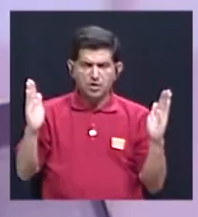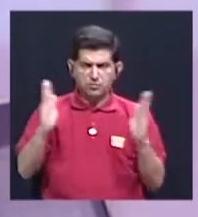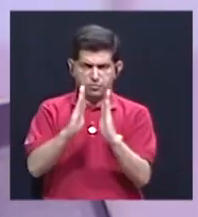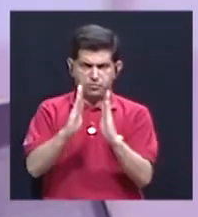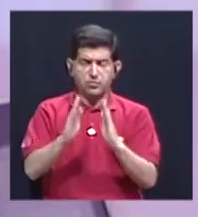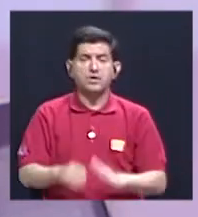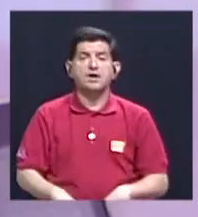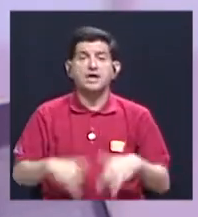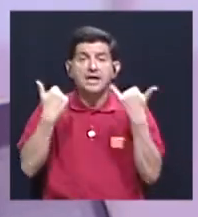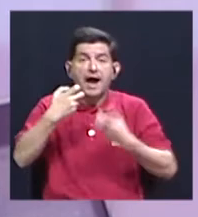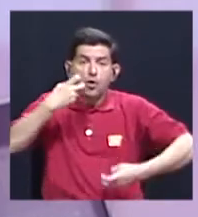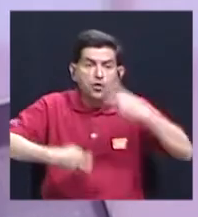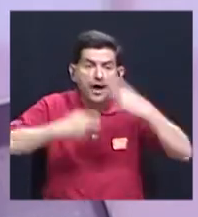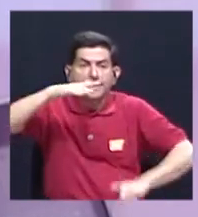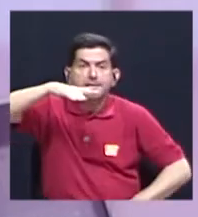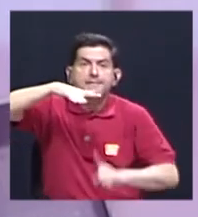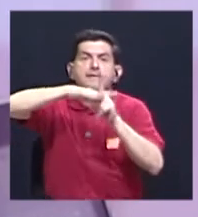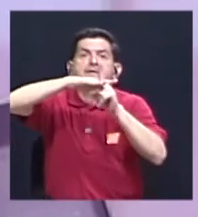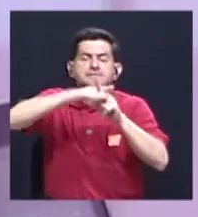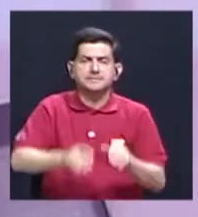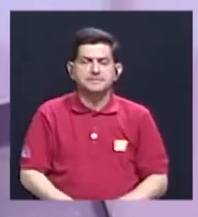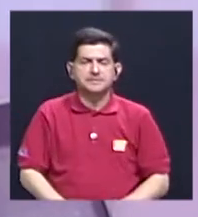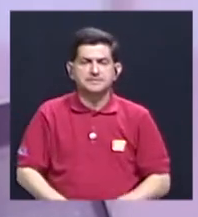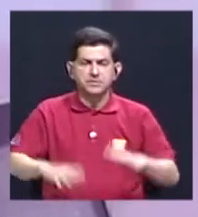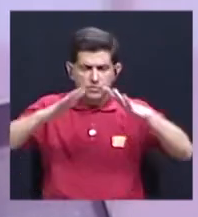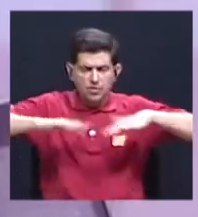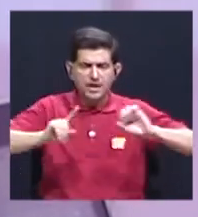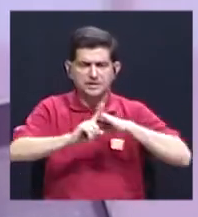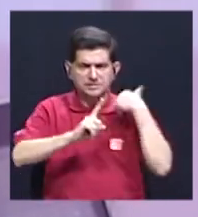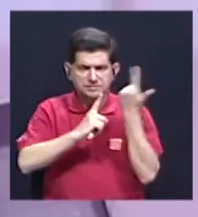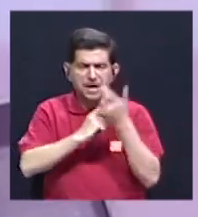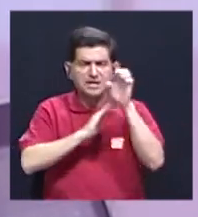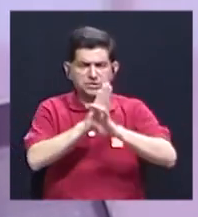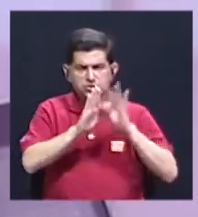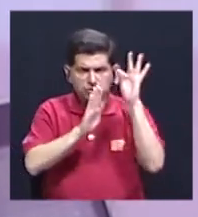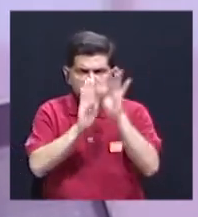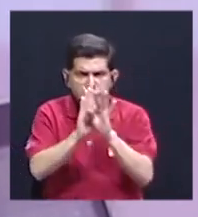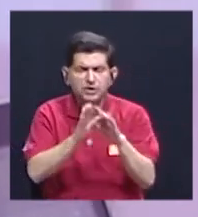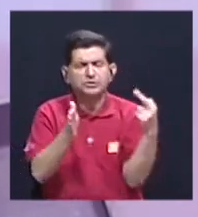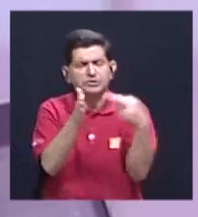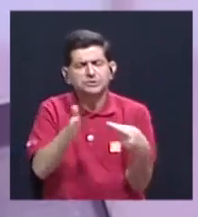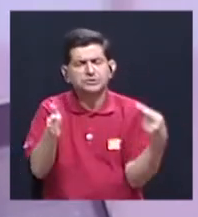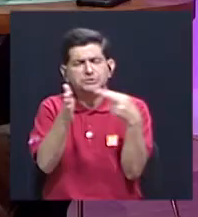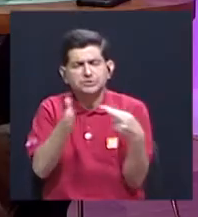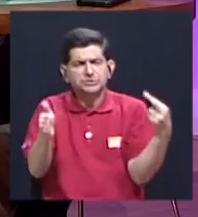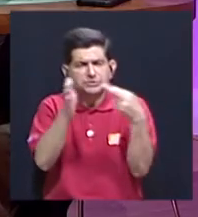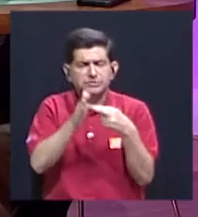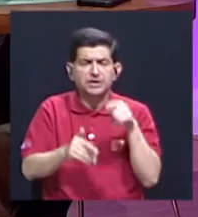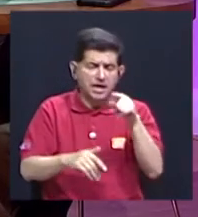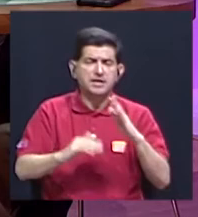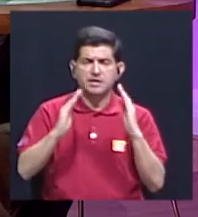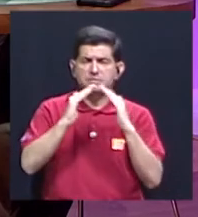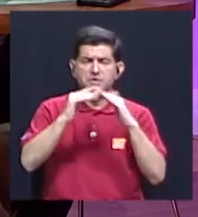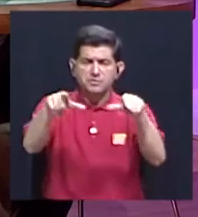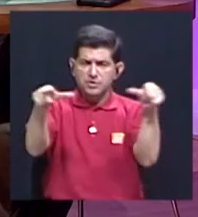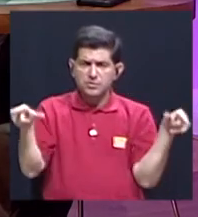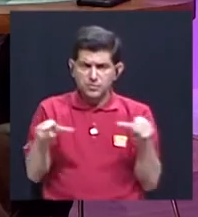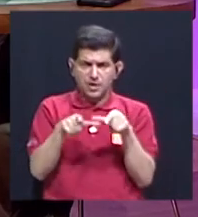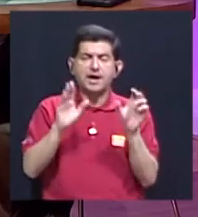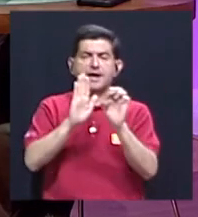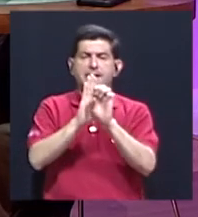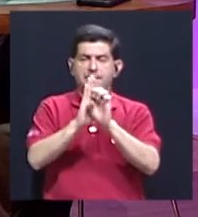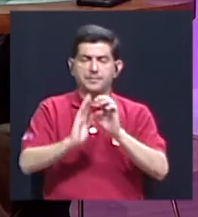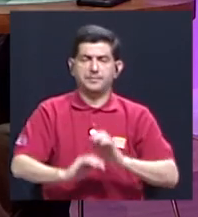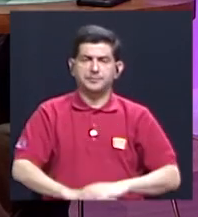en crisis muchas veces con el medio social, con los estereotipos que se reproducen en el medio en que ellas viven. Cómo, por